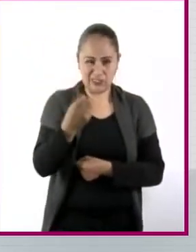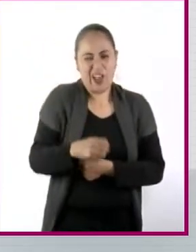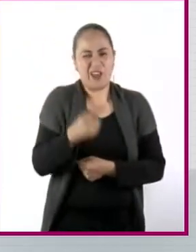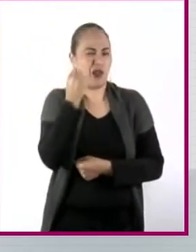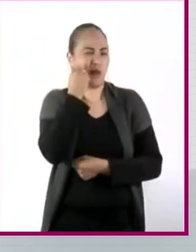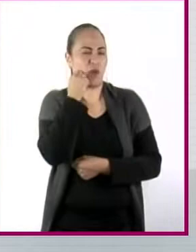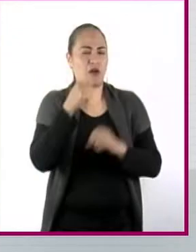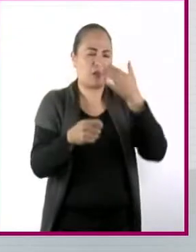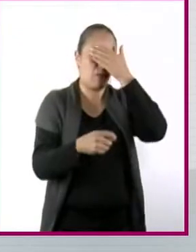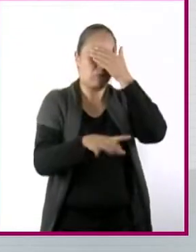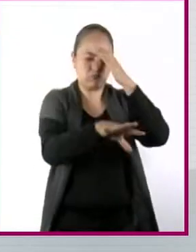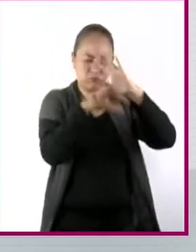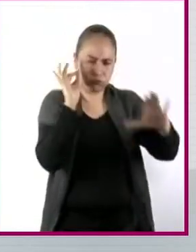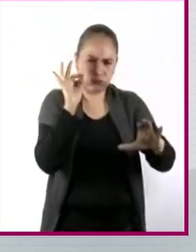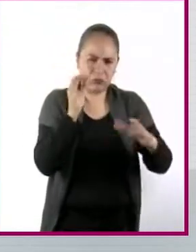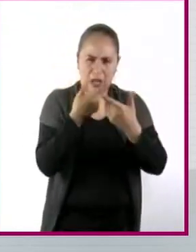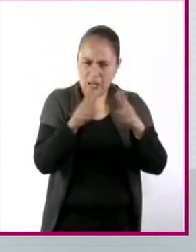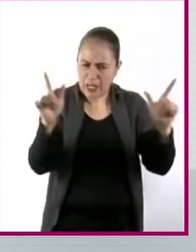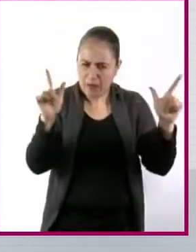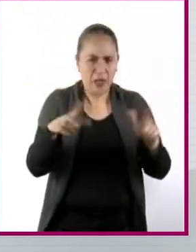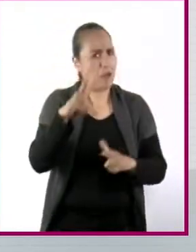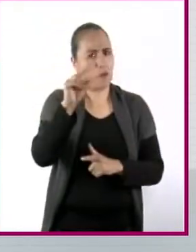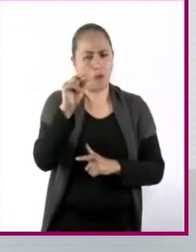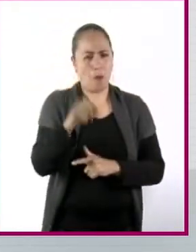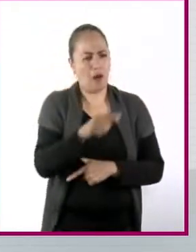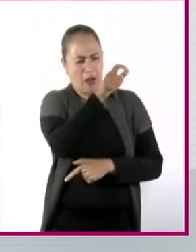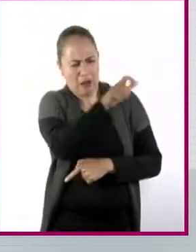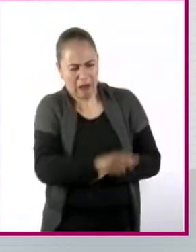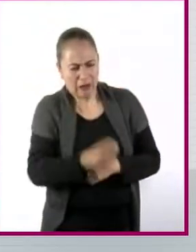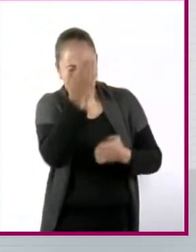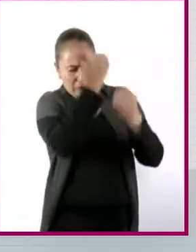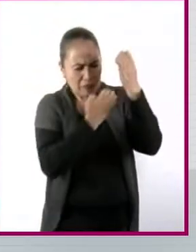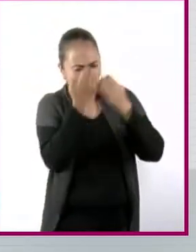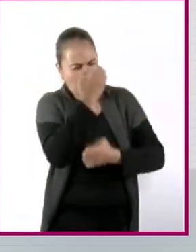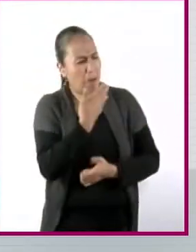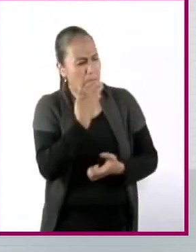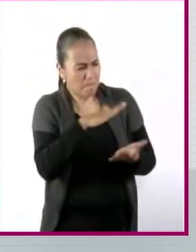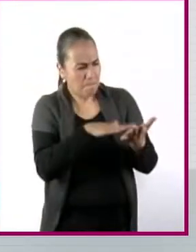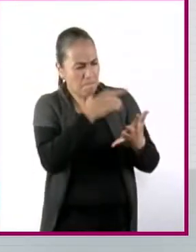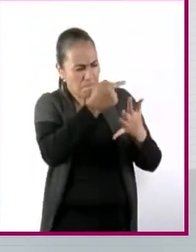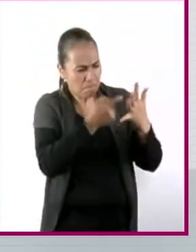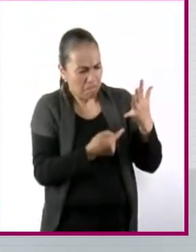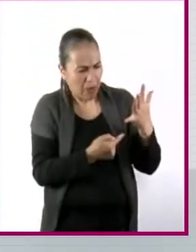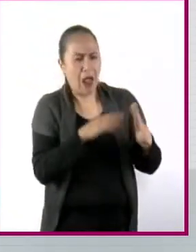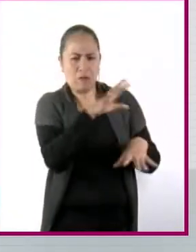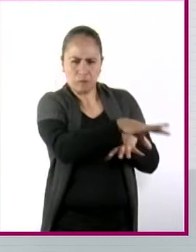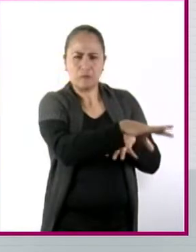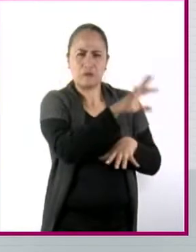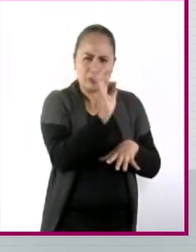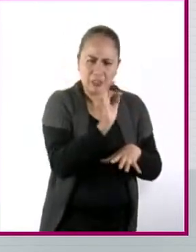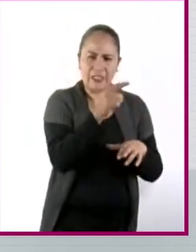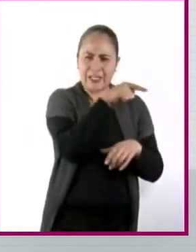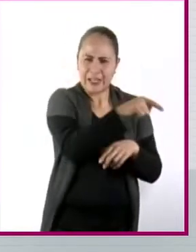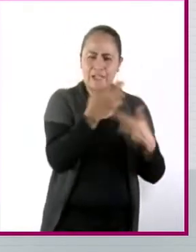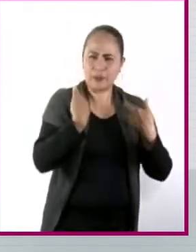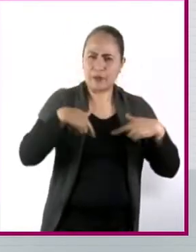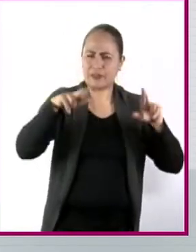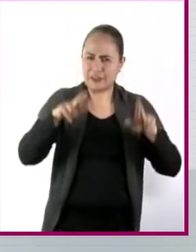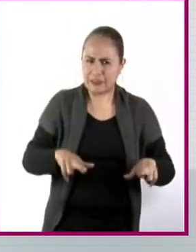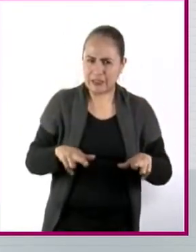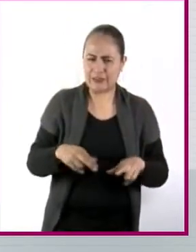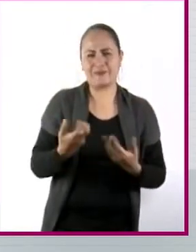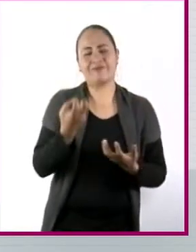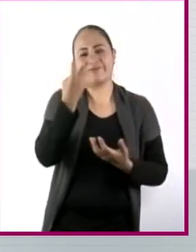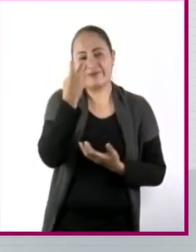tampoco puede tener como esta voz, ¿no? Con toda una comunidad. O creo que esas